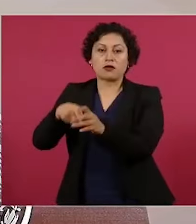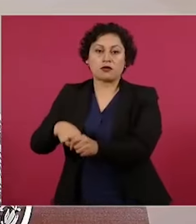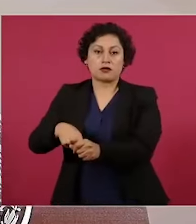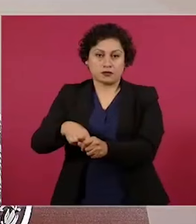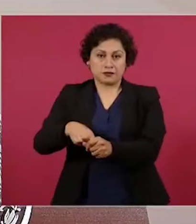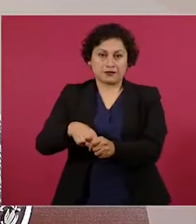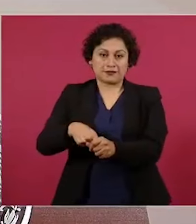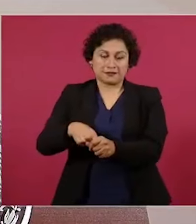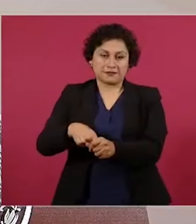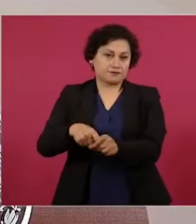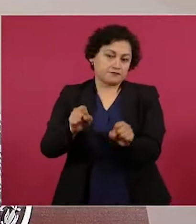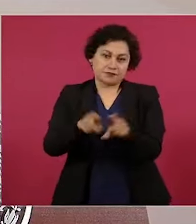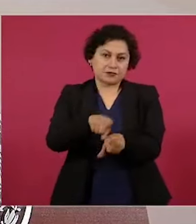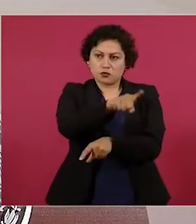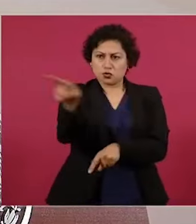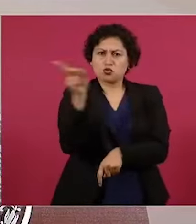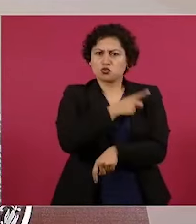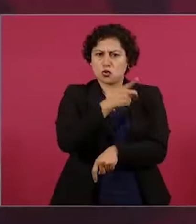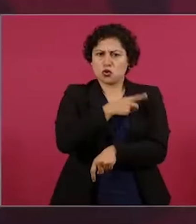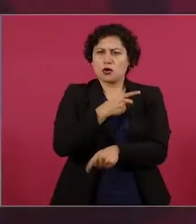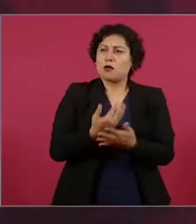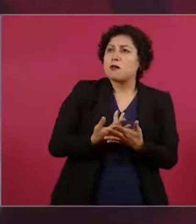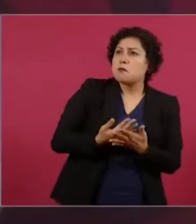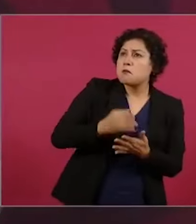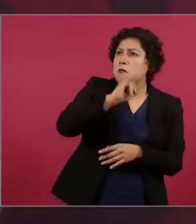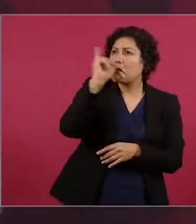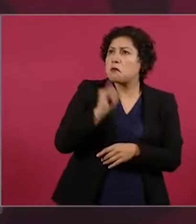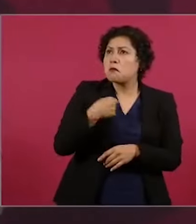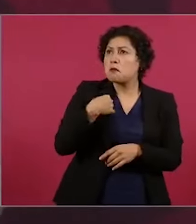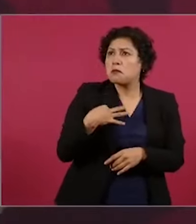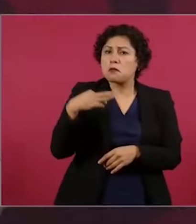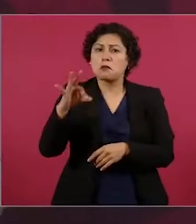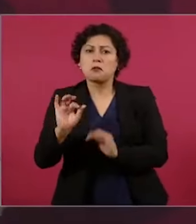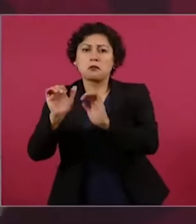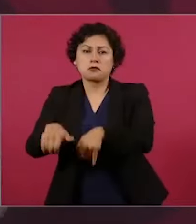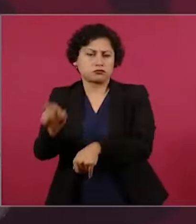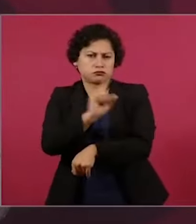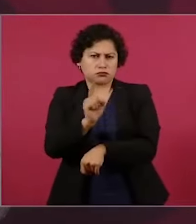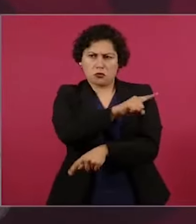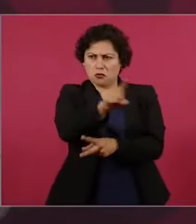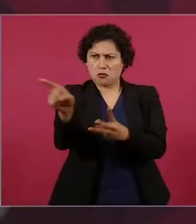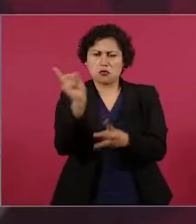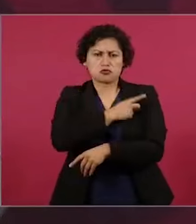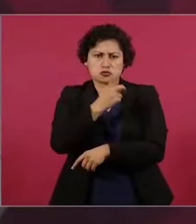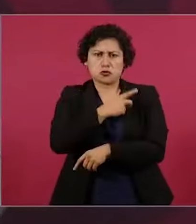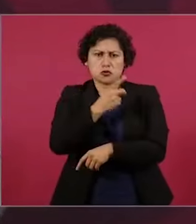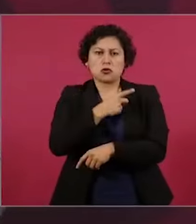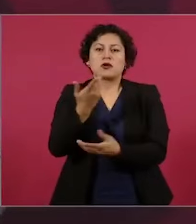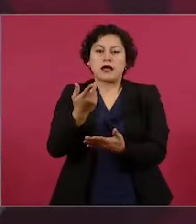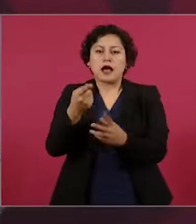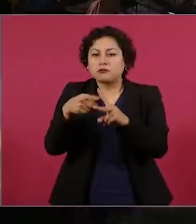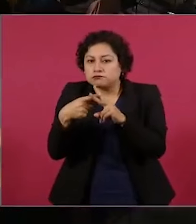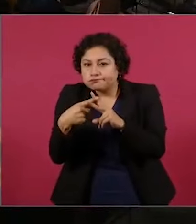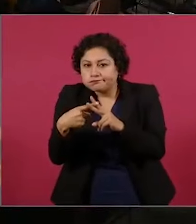de la página de internet y se hace con el mismo mecanismo de cotización. A mes vencido, con los ingresos que hayas tenido, se calcula el porcentaje